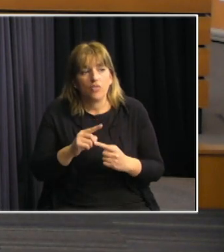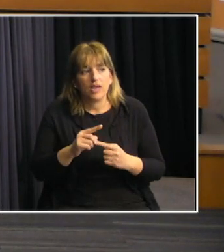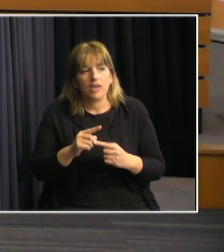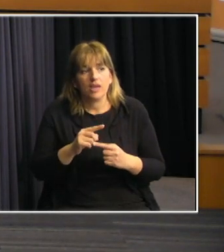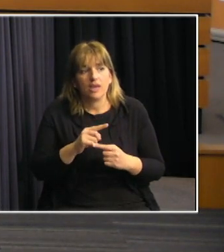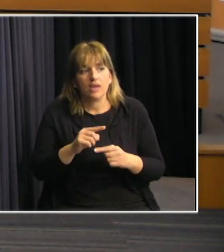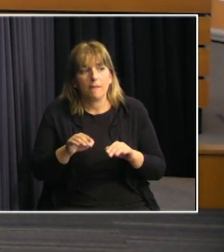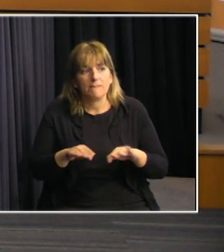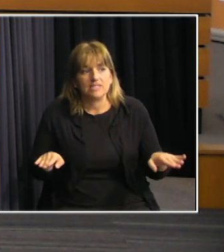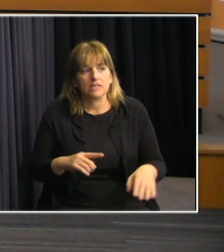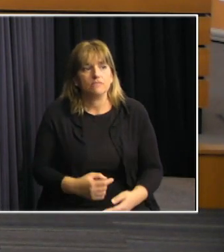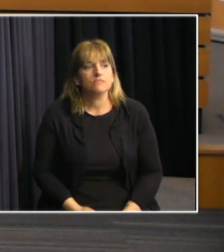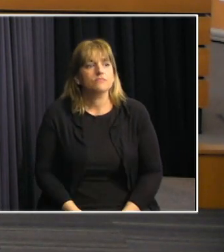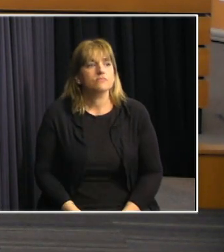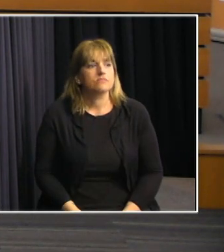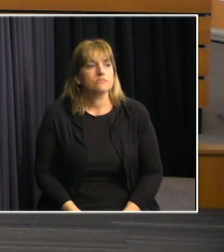la mesa?